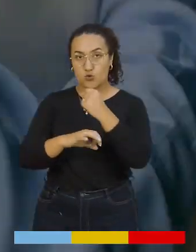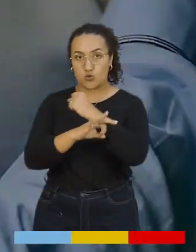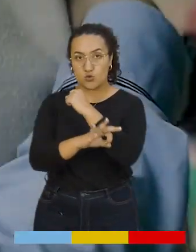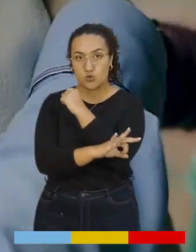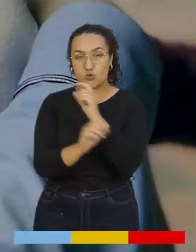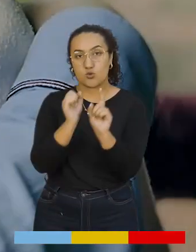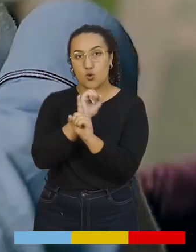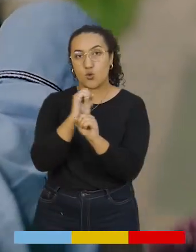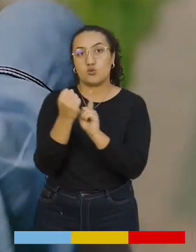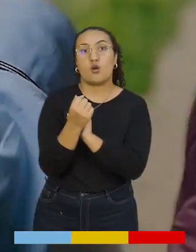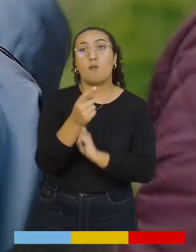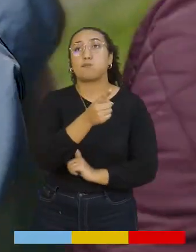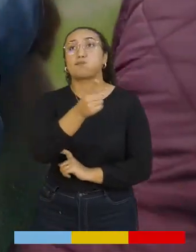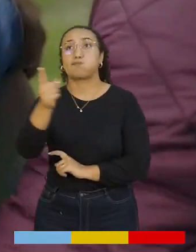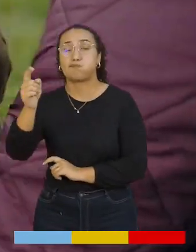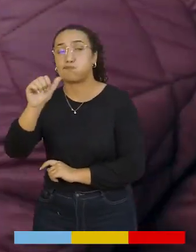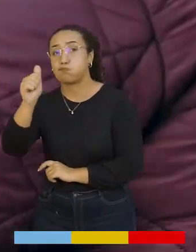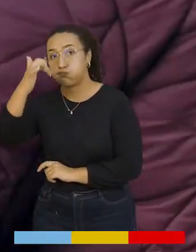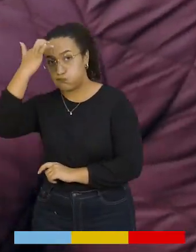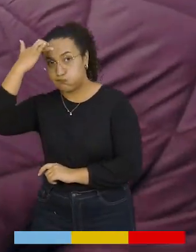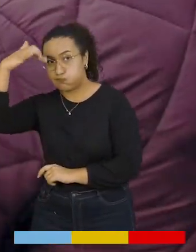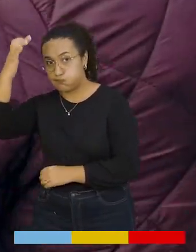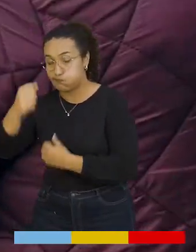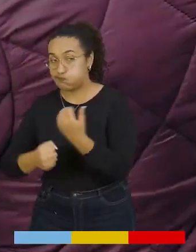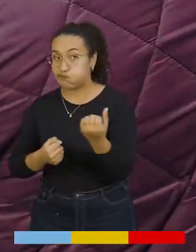Asistencia psicosocial y demás profesionales.